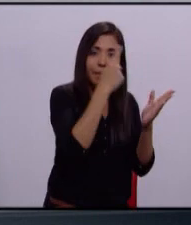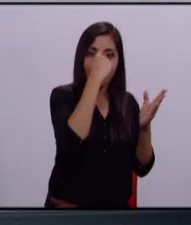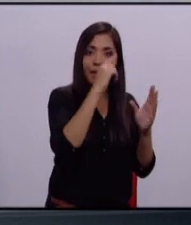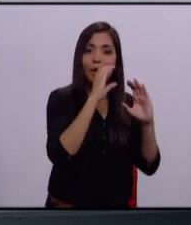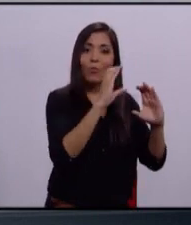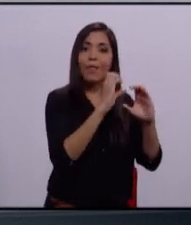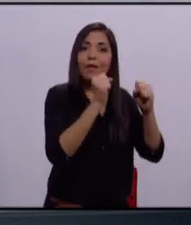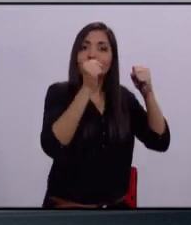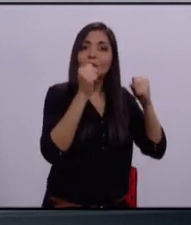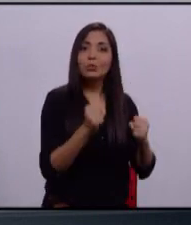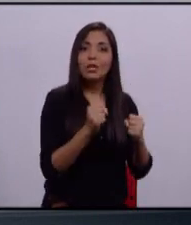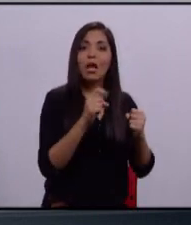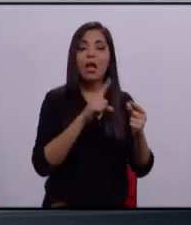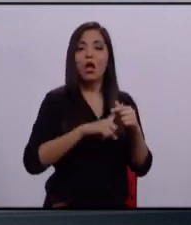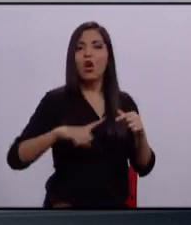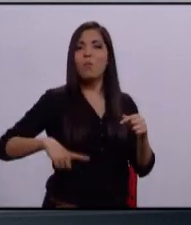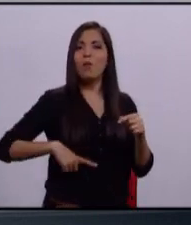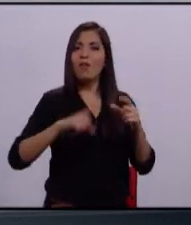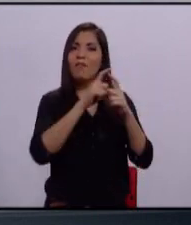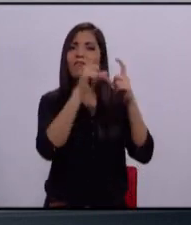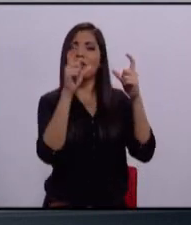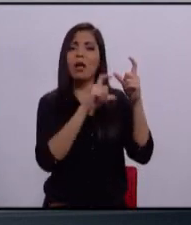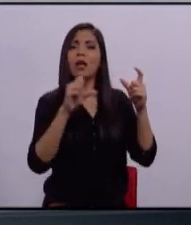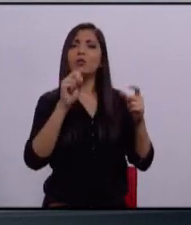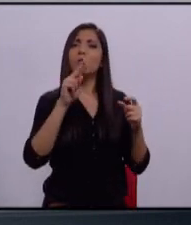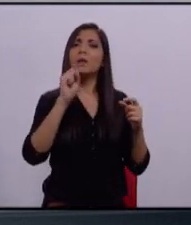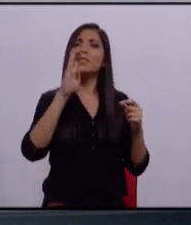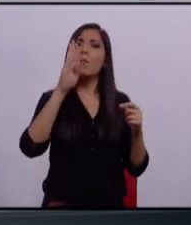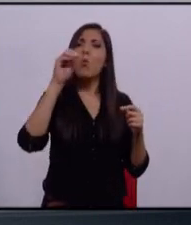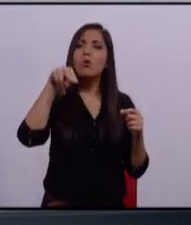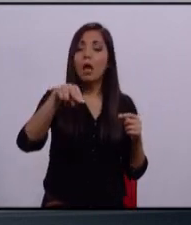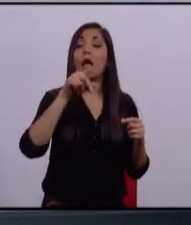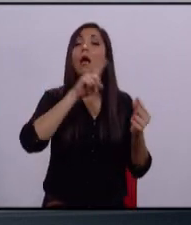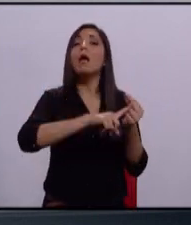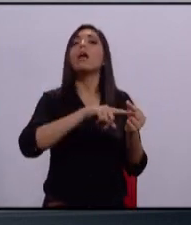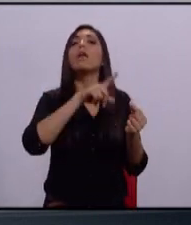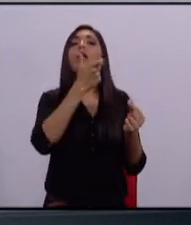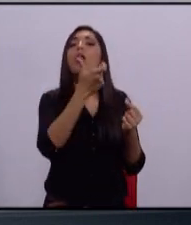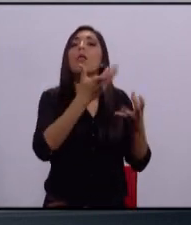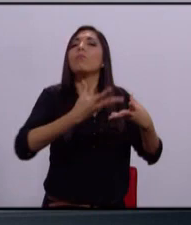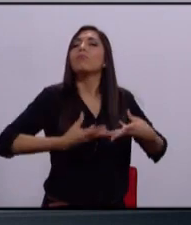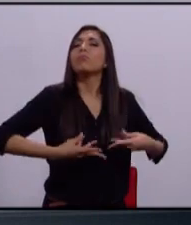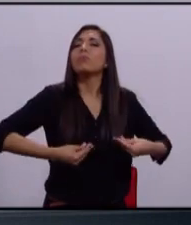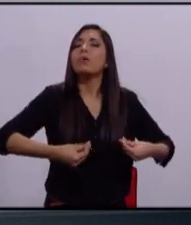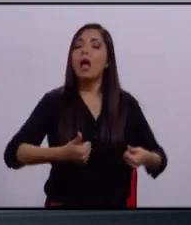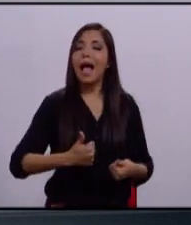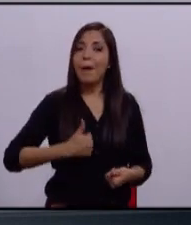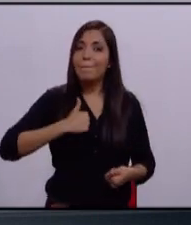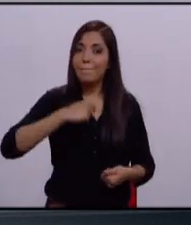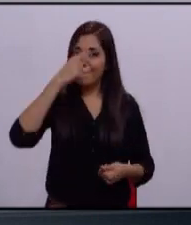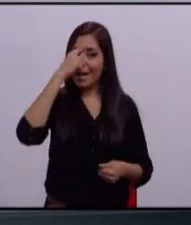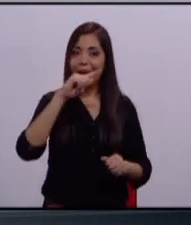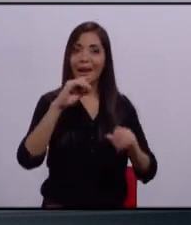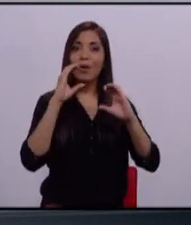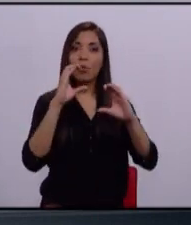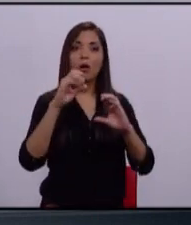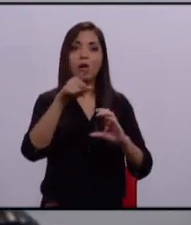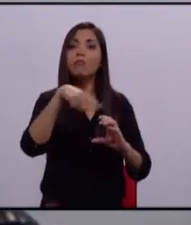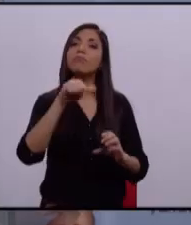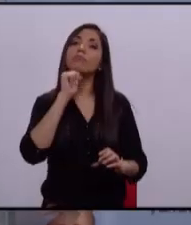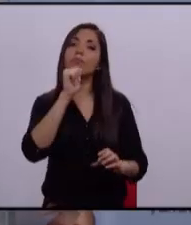programa federal llamado el Subsemun. Tiró estos recursos y no los aprovechó en tu beneficio.